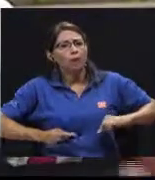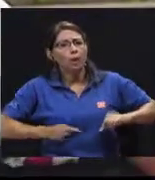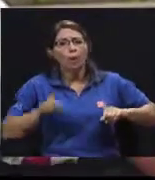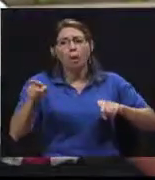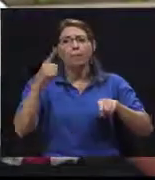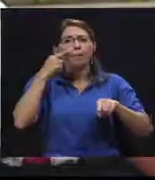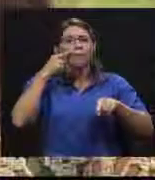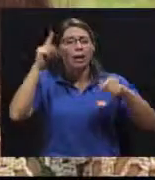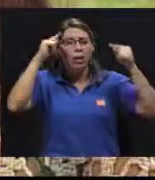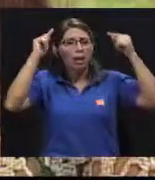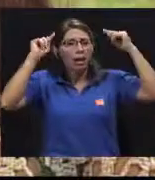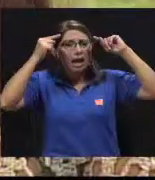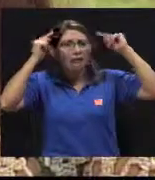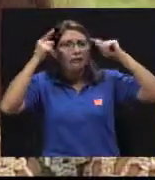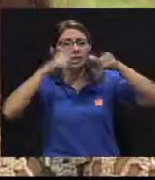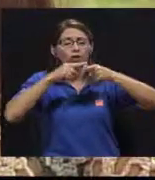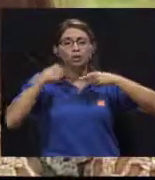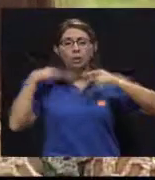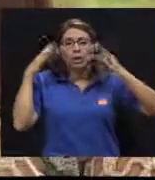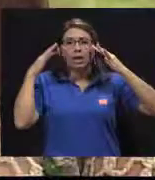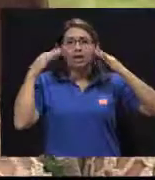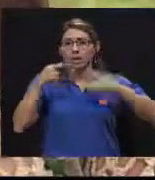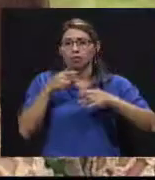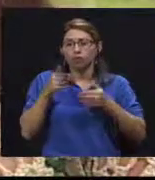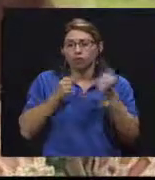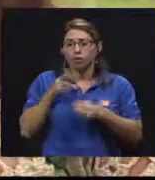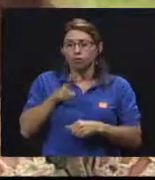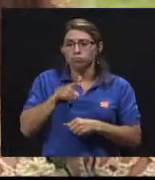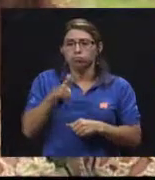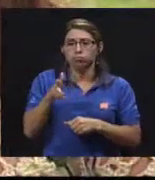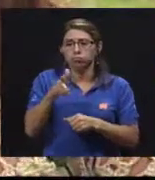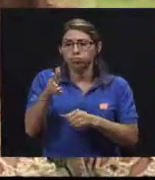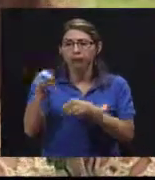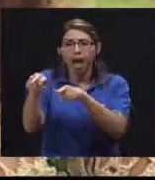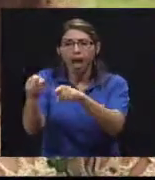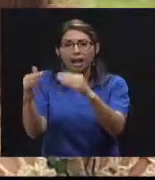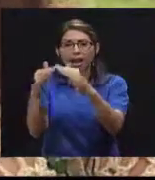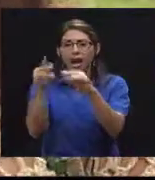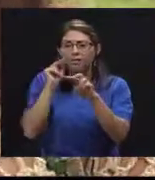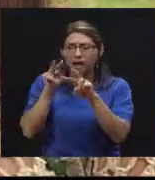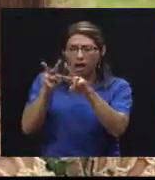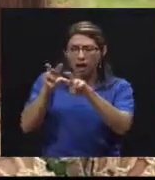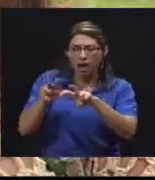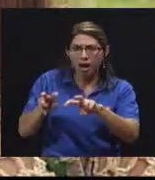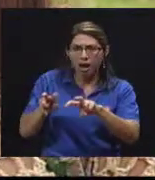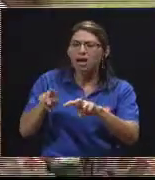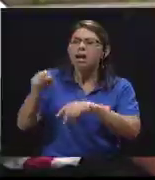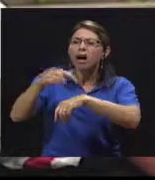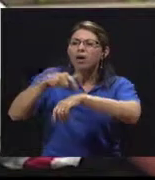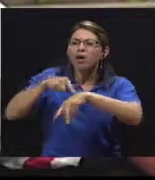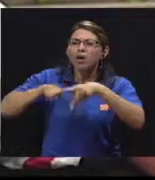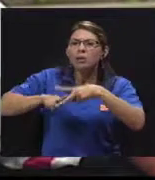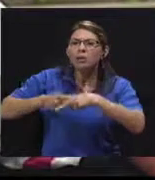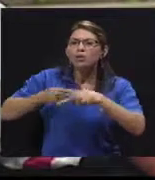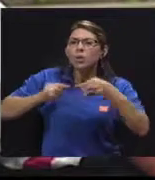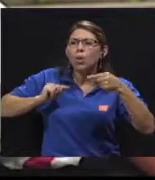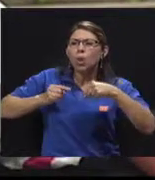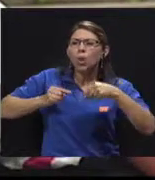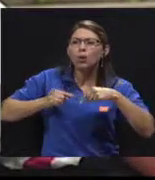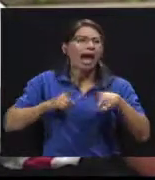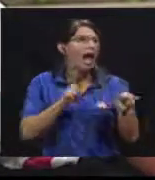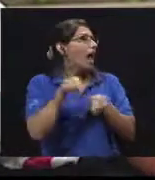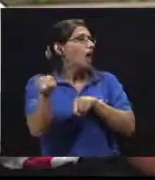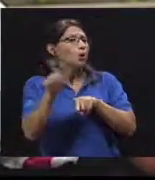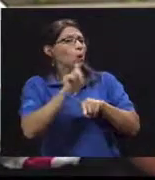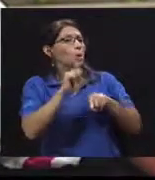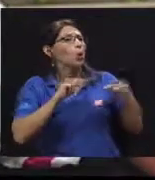papá le duele la cabeza. Entonces, llega uno a la casa y ya lo que le consulta a uno, bueno, ¿desde qué hora empezó el dolor? No, es que no